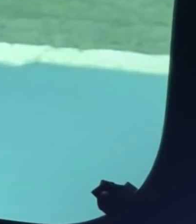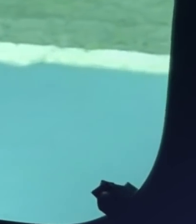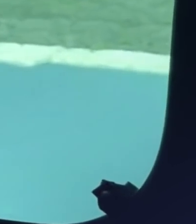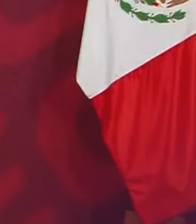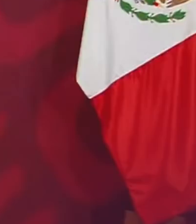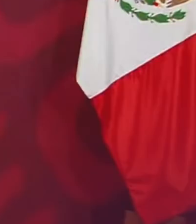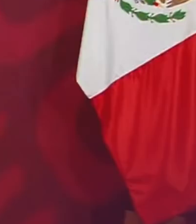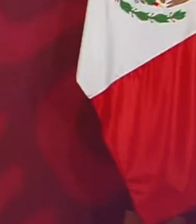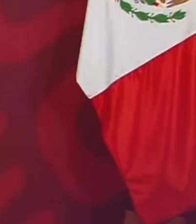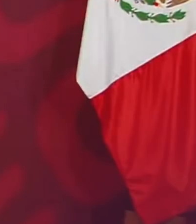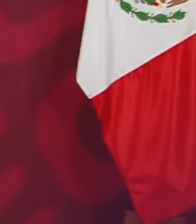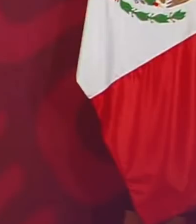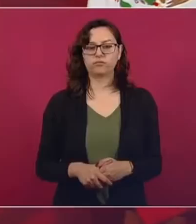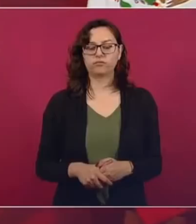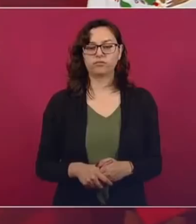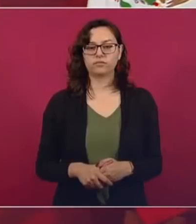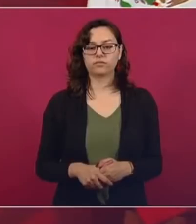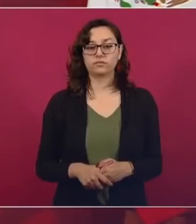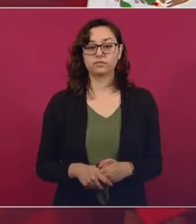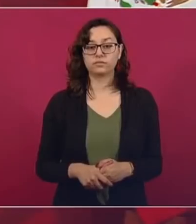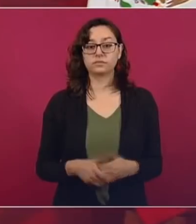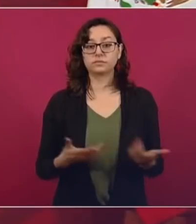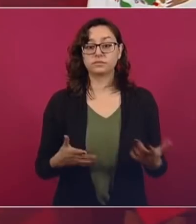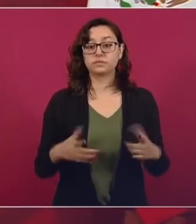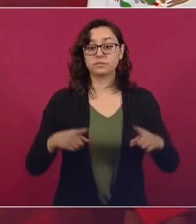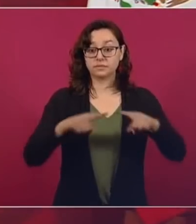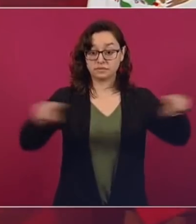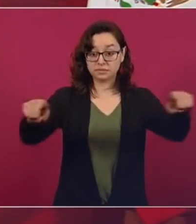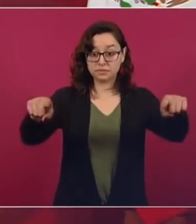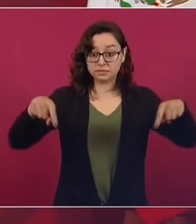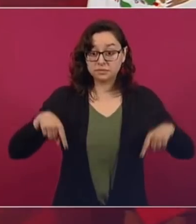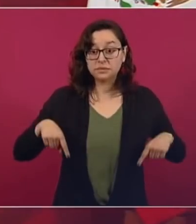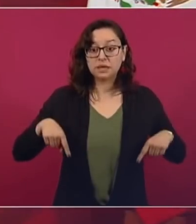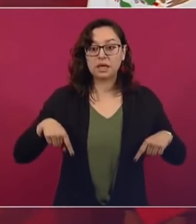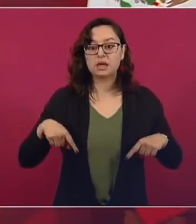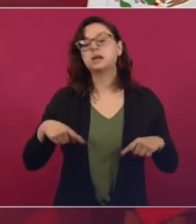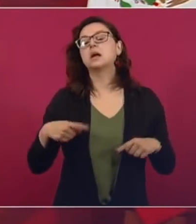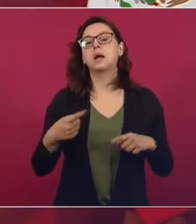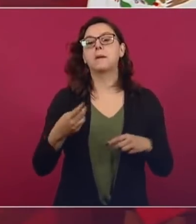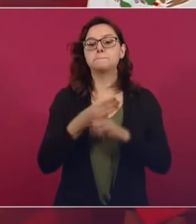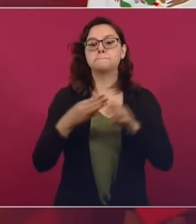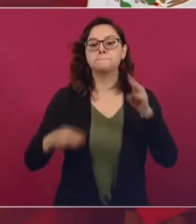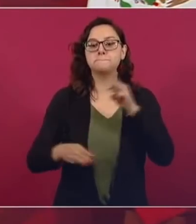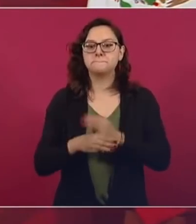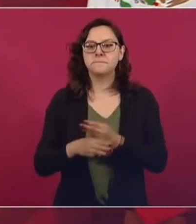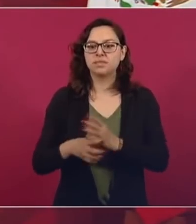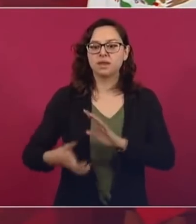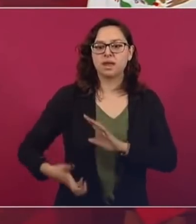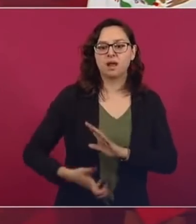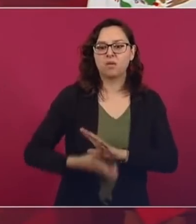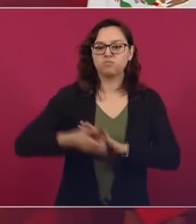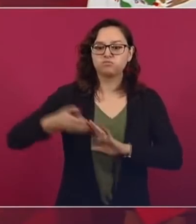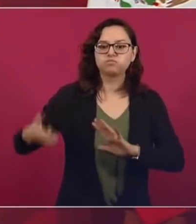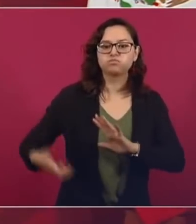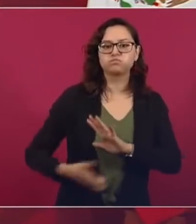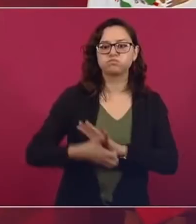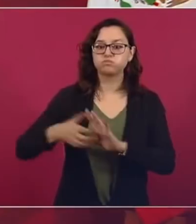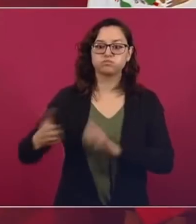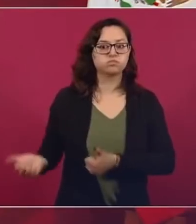ya me da mala espina,